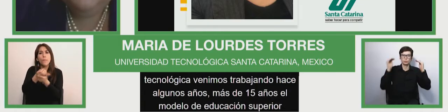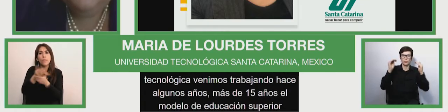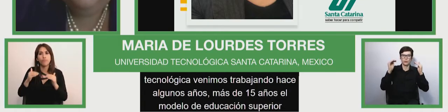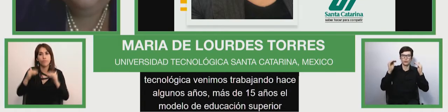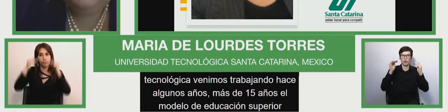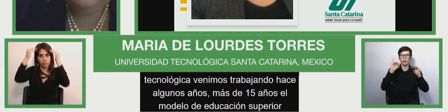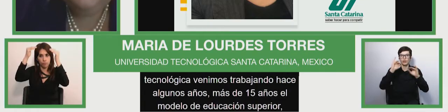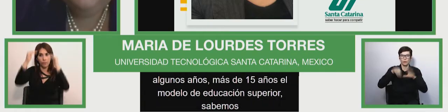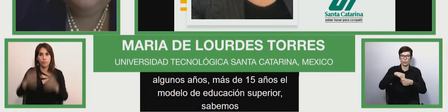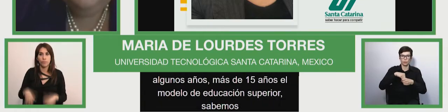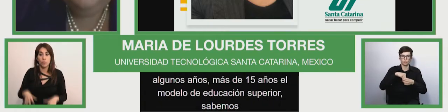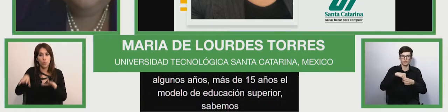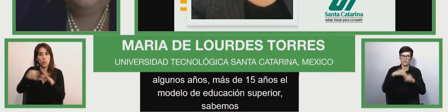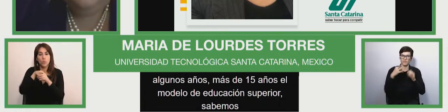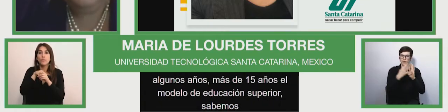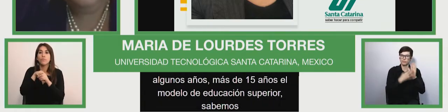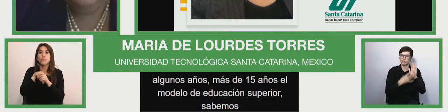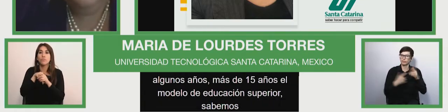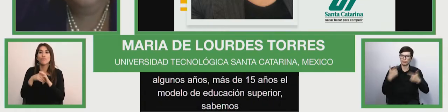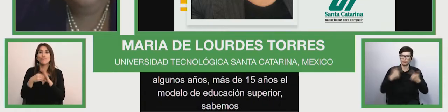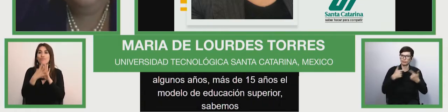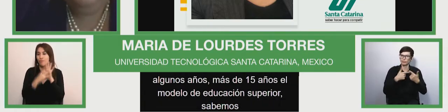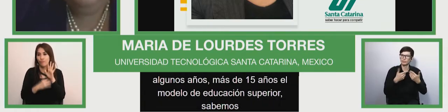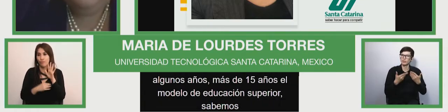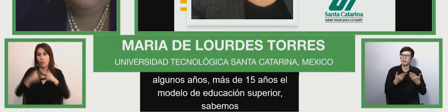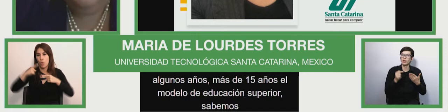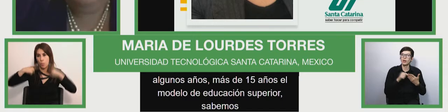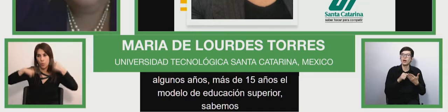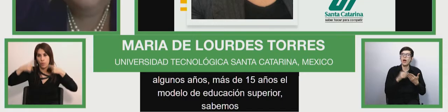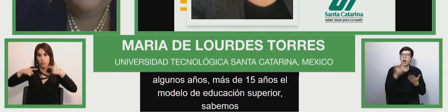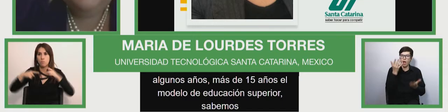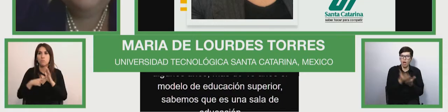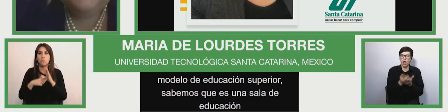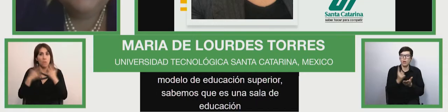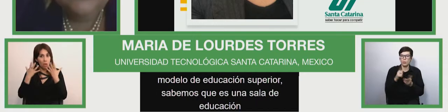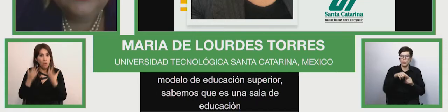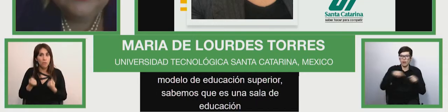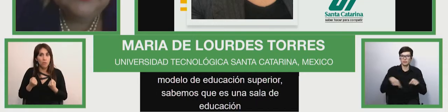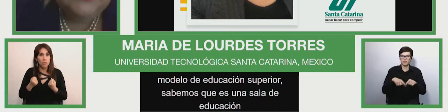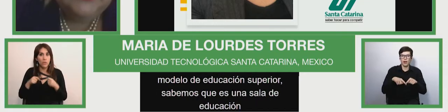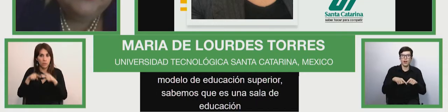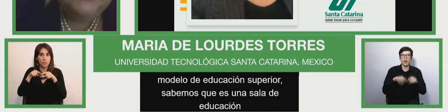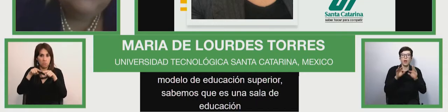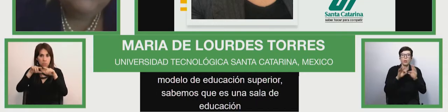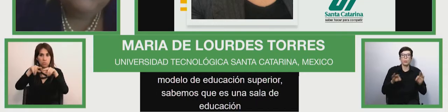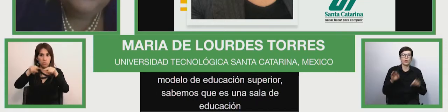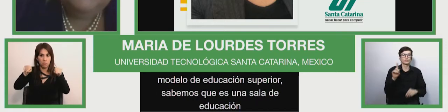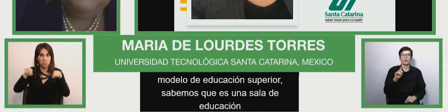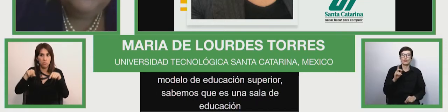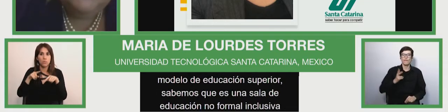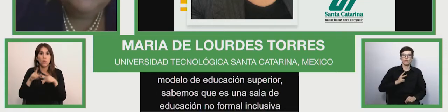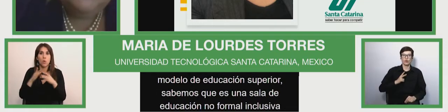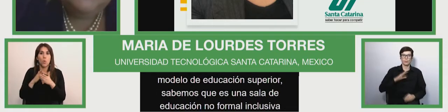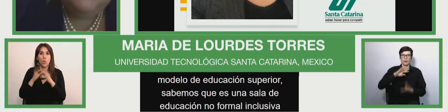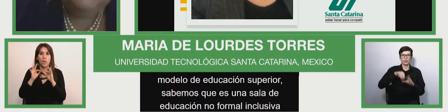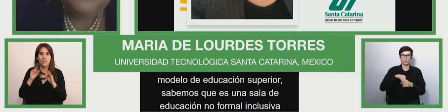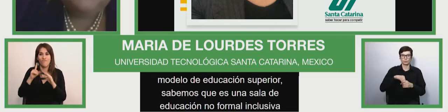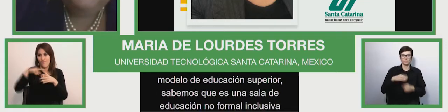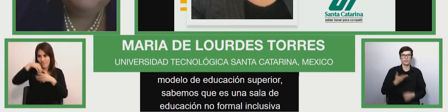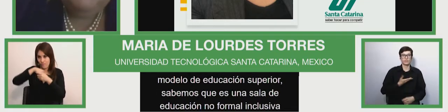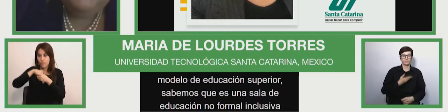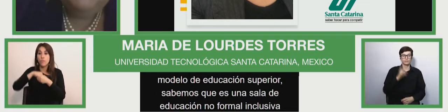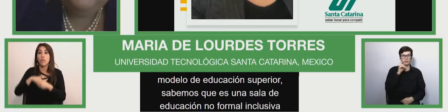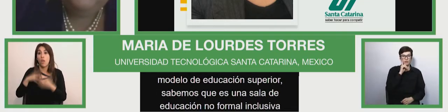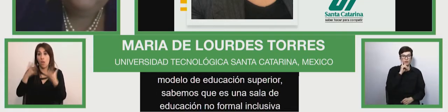sala de educación no formal inclusiva en el caso de Santa Catarina nosotros tenemos 16 años